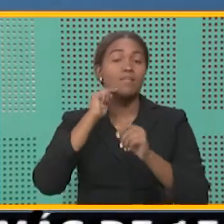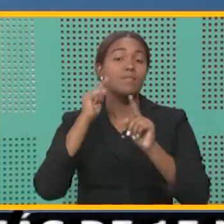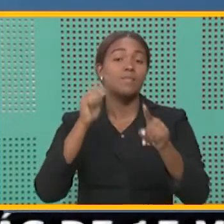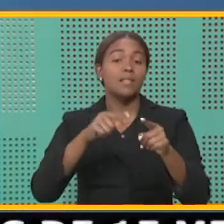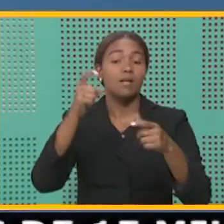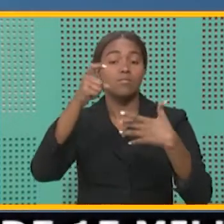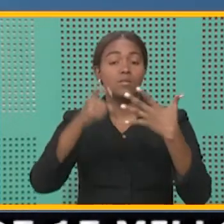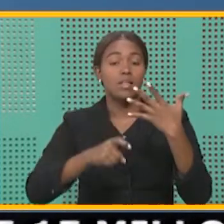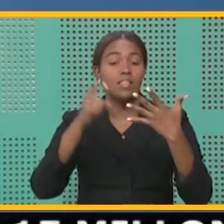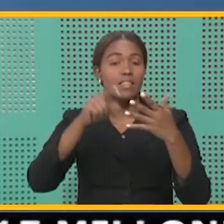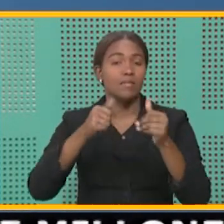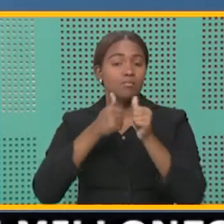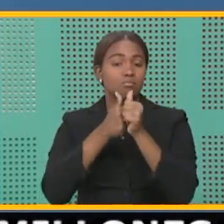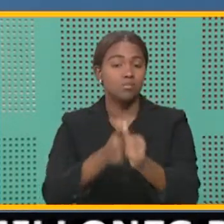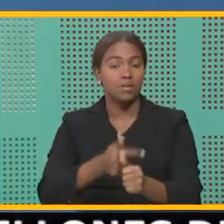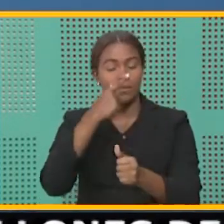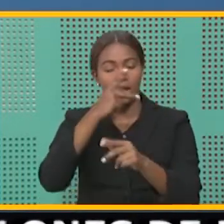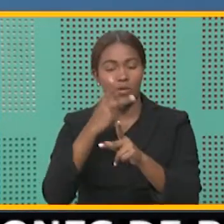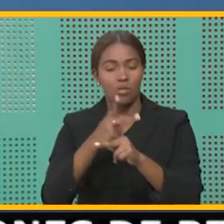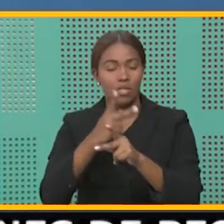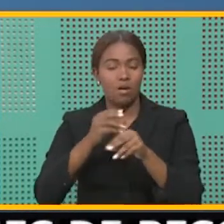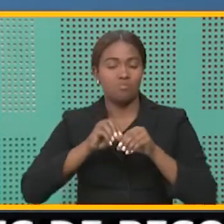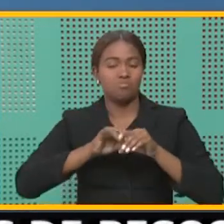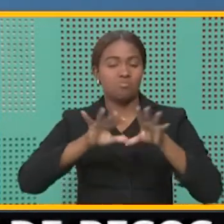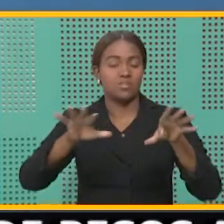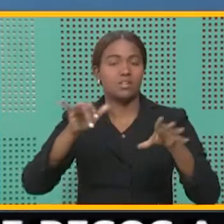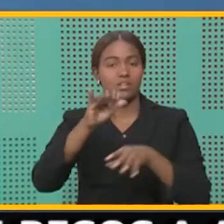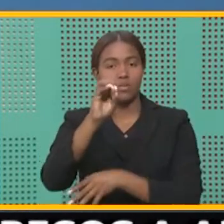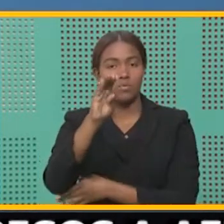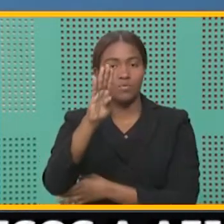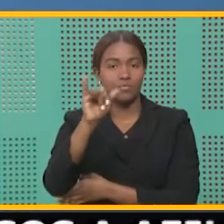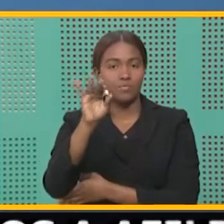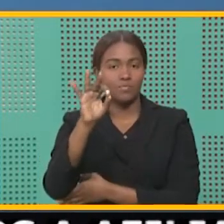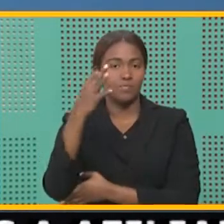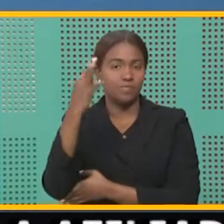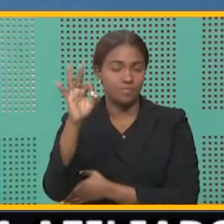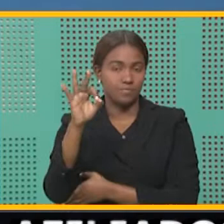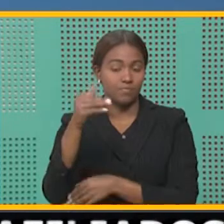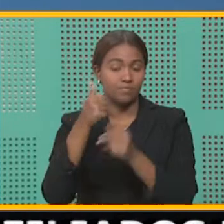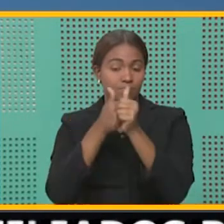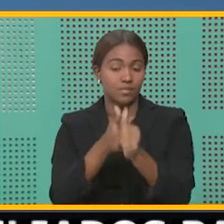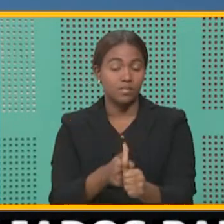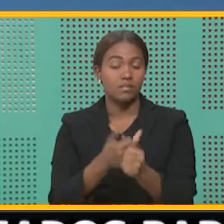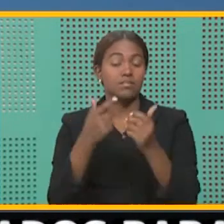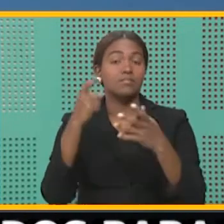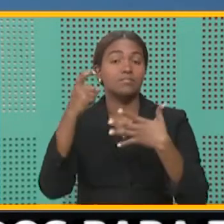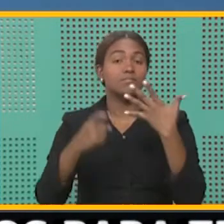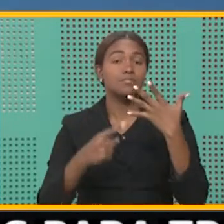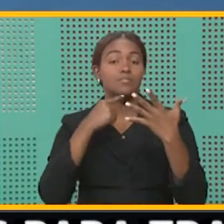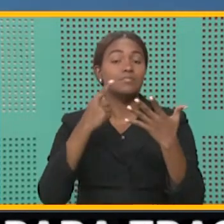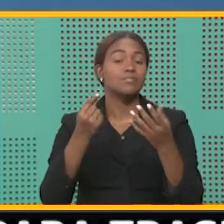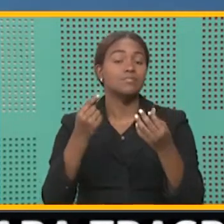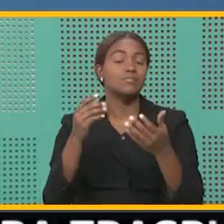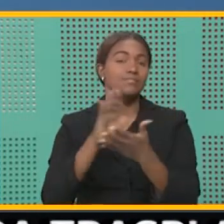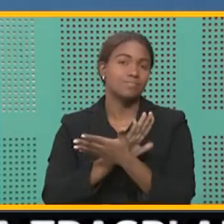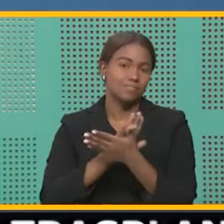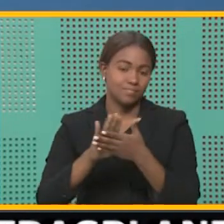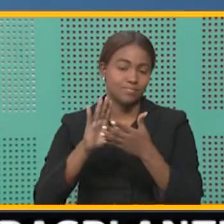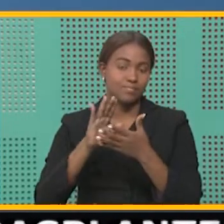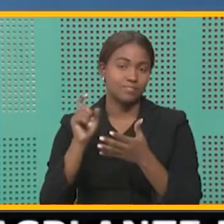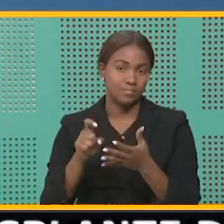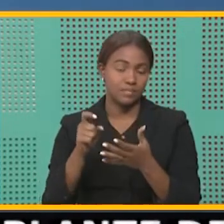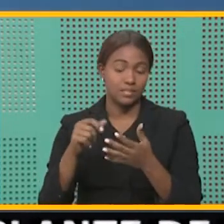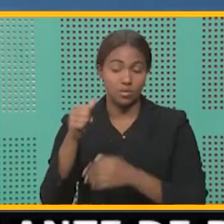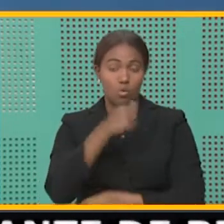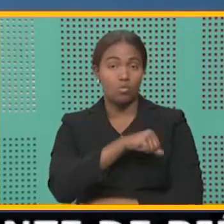deben promover para prevenir la propagación del COVID-19, basadas principalmente en la higiene. La autoridad